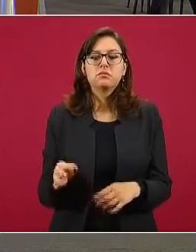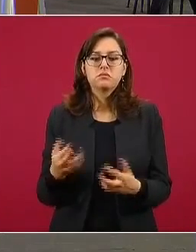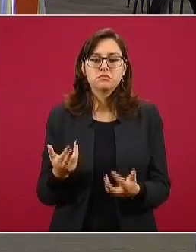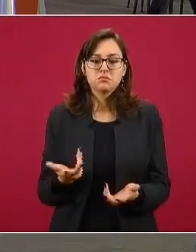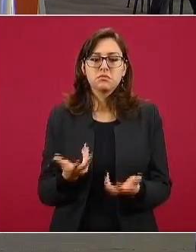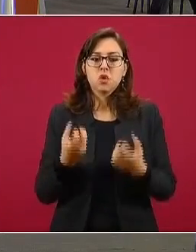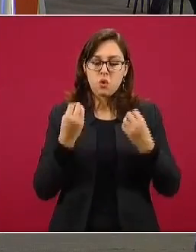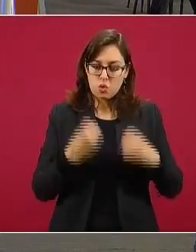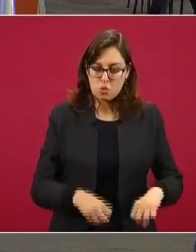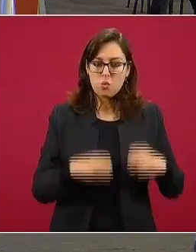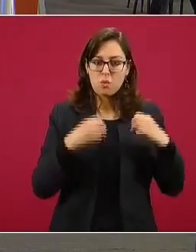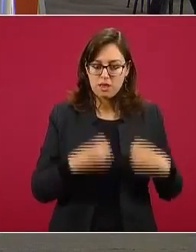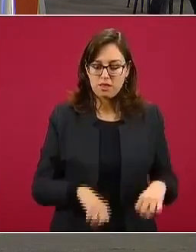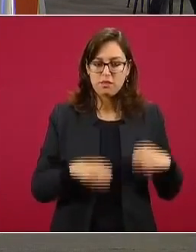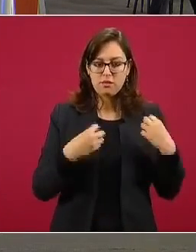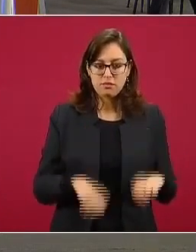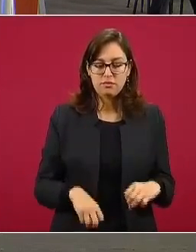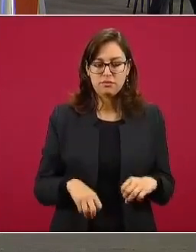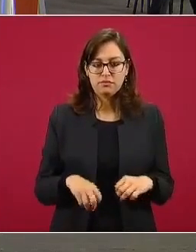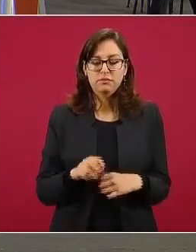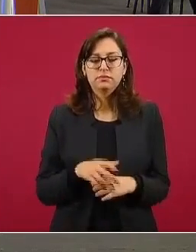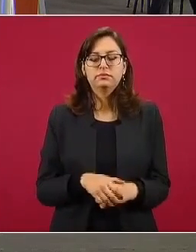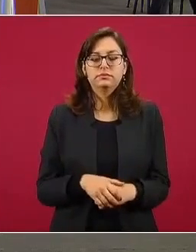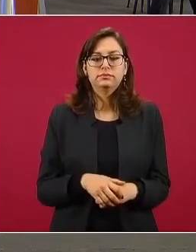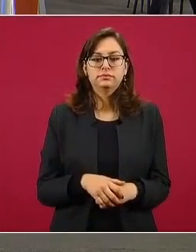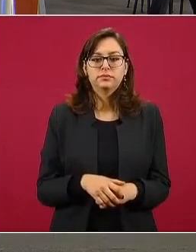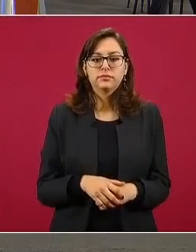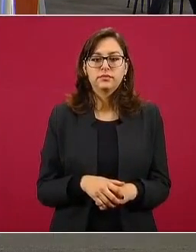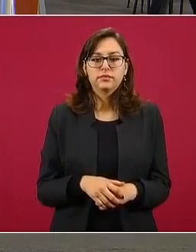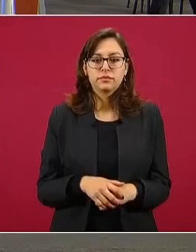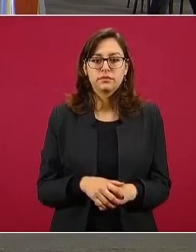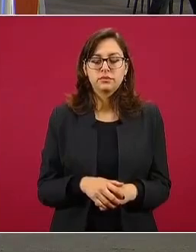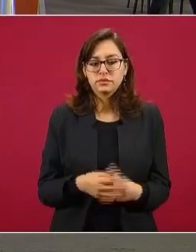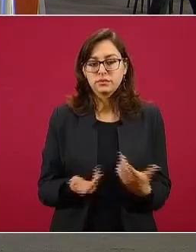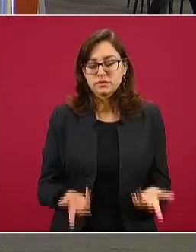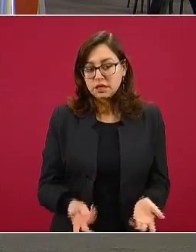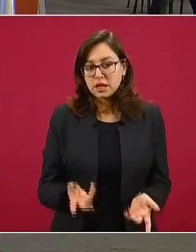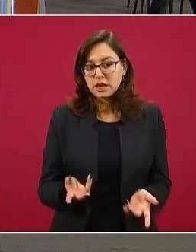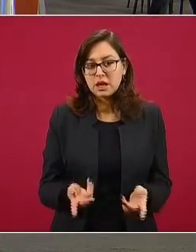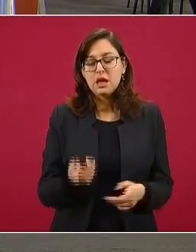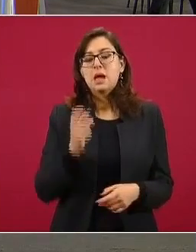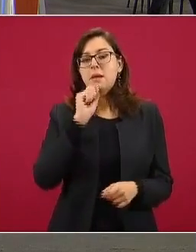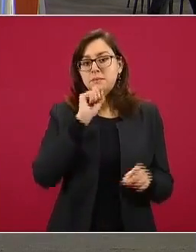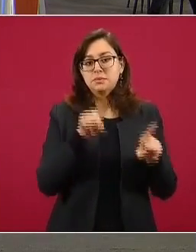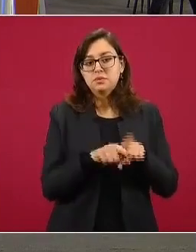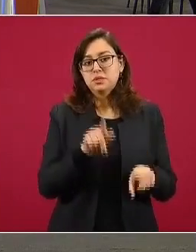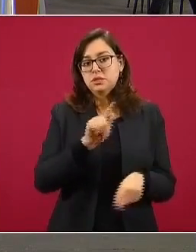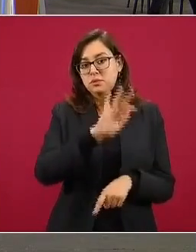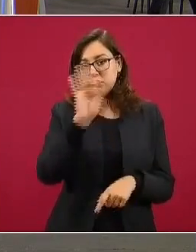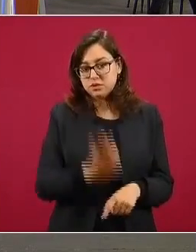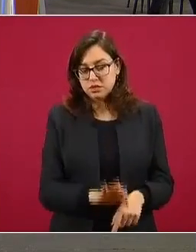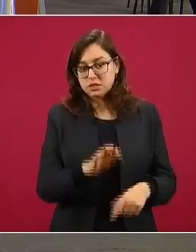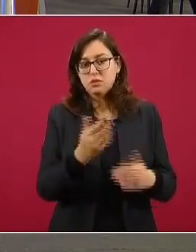enfermas ocupadas, y menos, un poquito menos, de la tercera parte de las camas generales ocupadas.